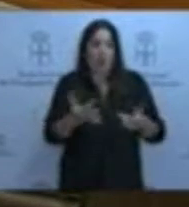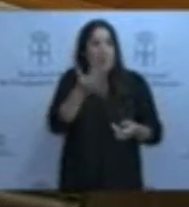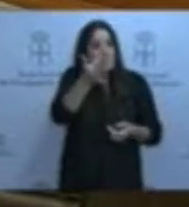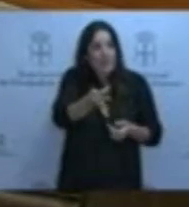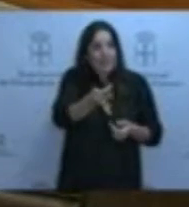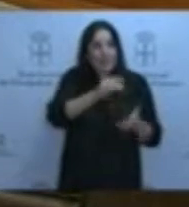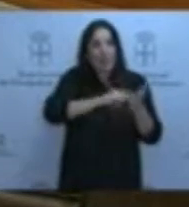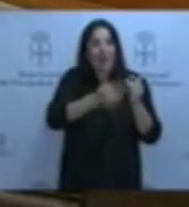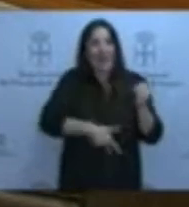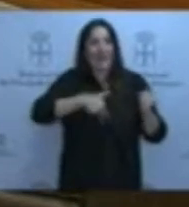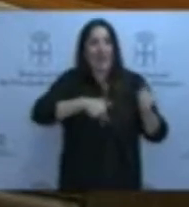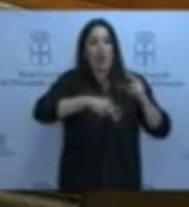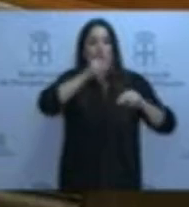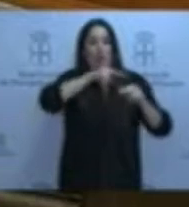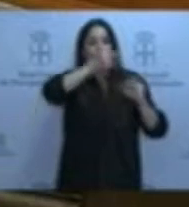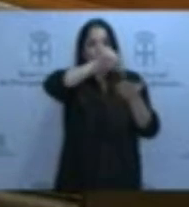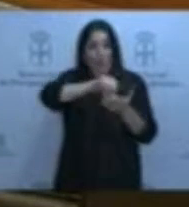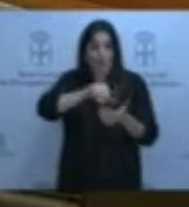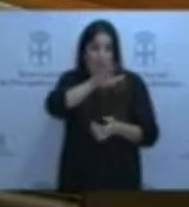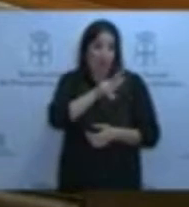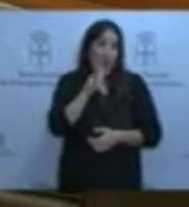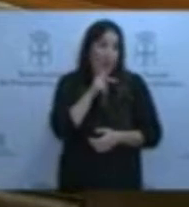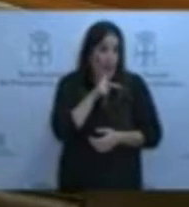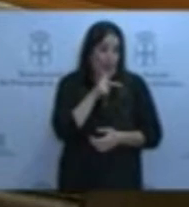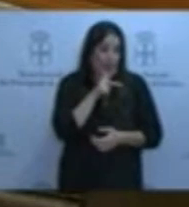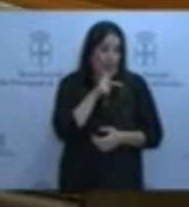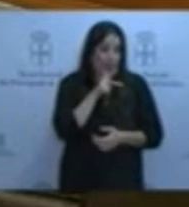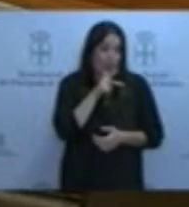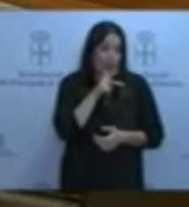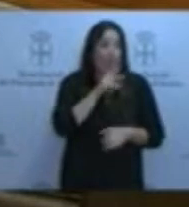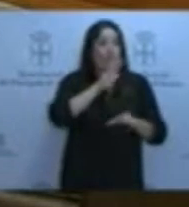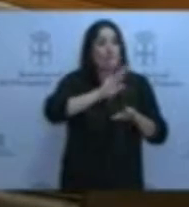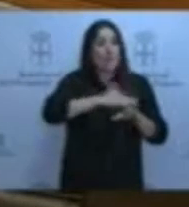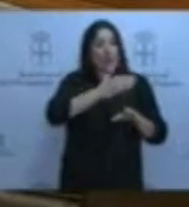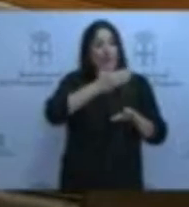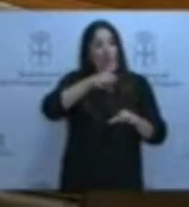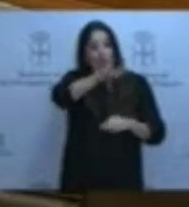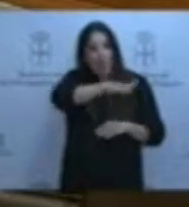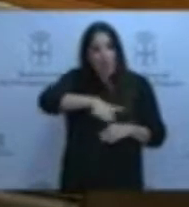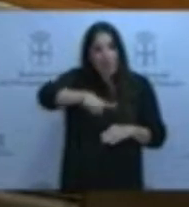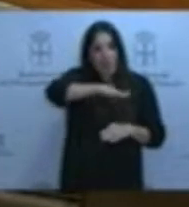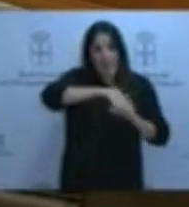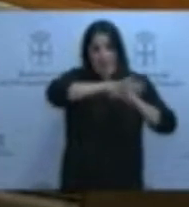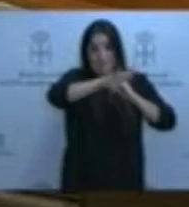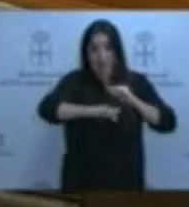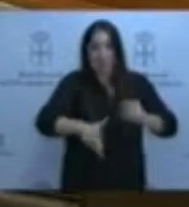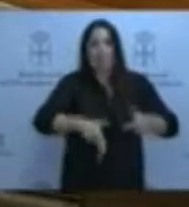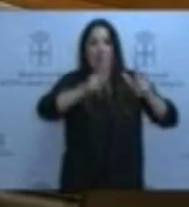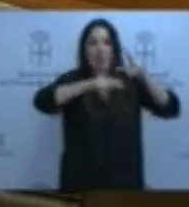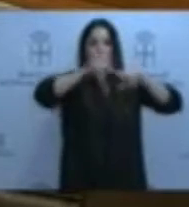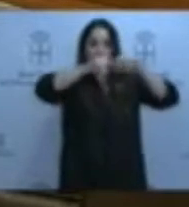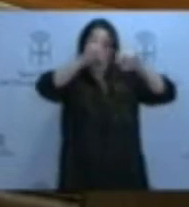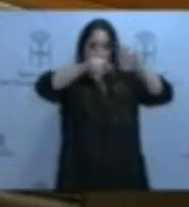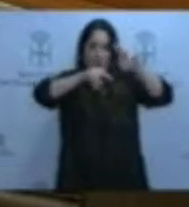el plan general de urbanismo de Chuarca para hacer edificable lo que llera mar para la demarcación de costas,